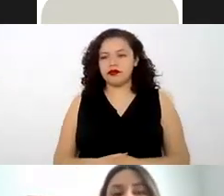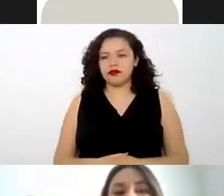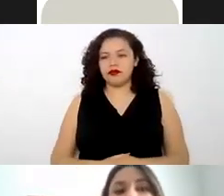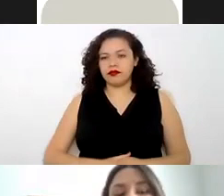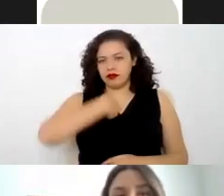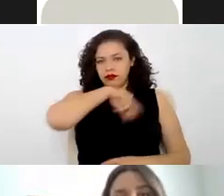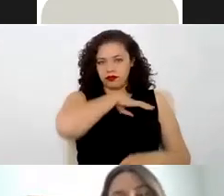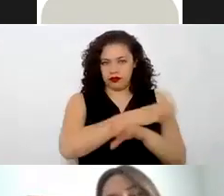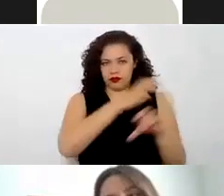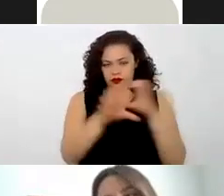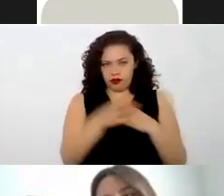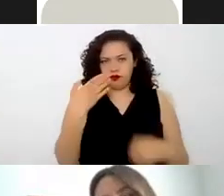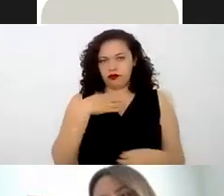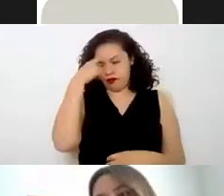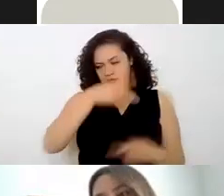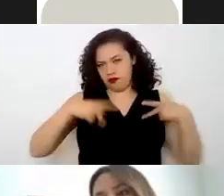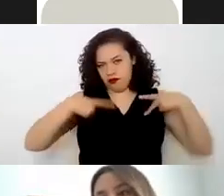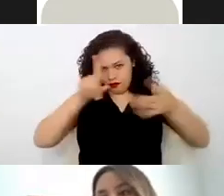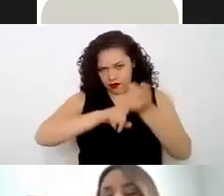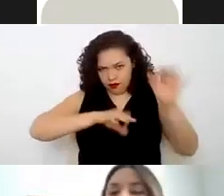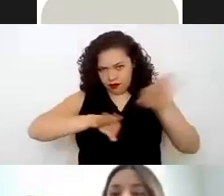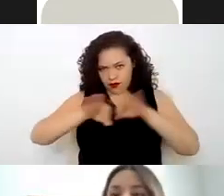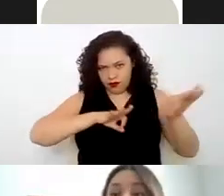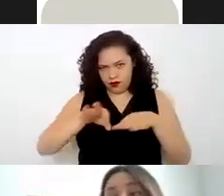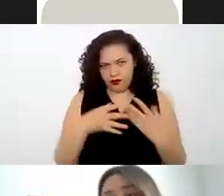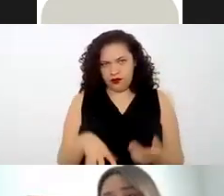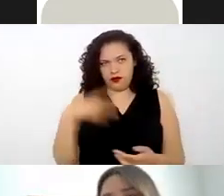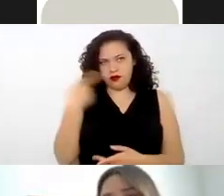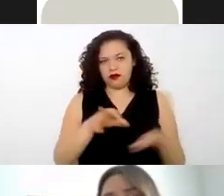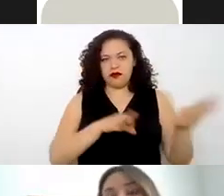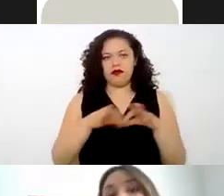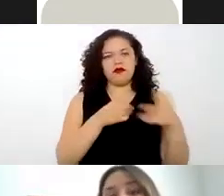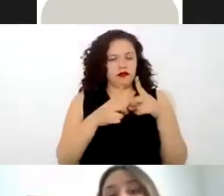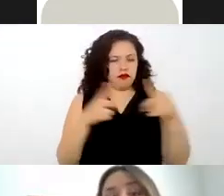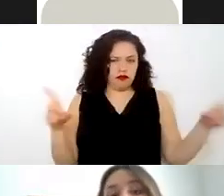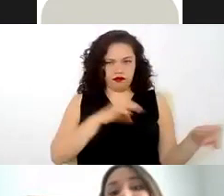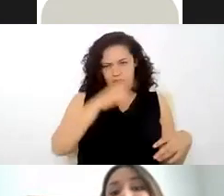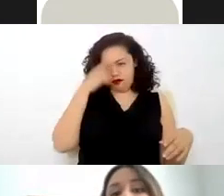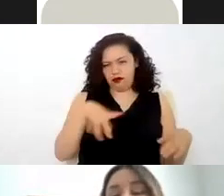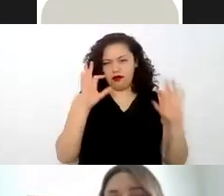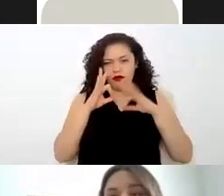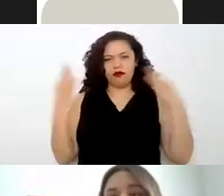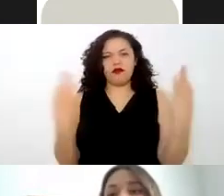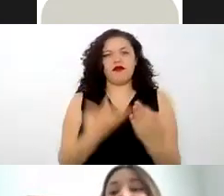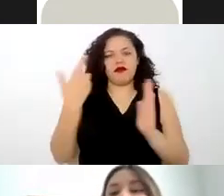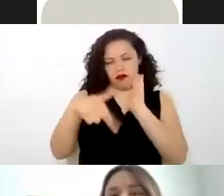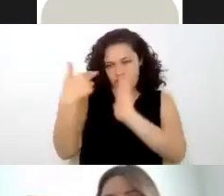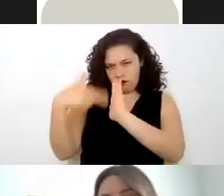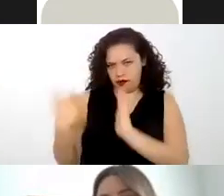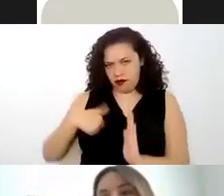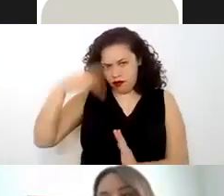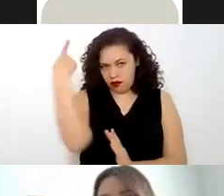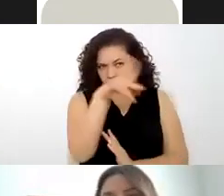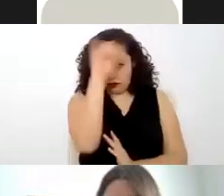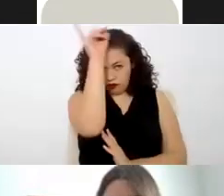suficientes para que nuestros trabajadores desarrollen sus labores por medio de las herramientas que los patrones